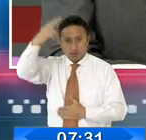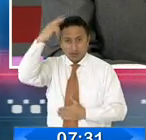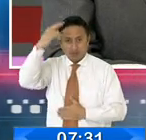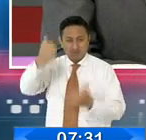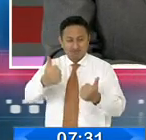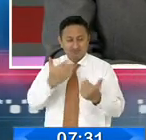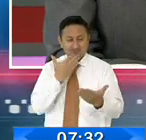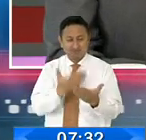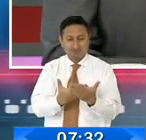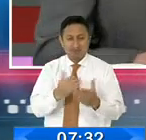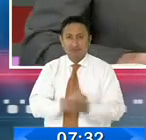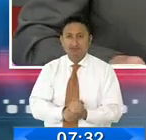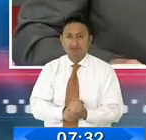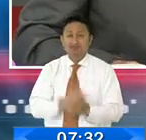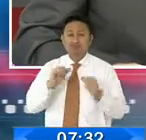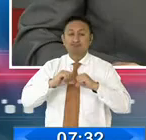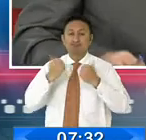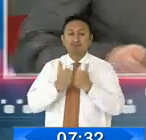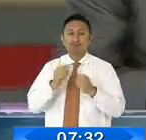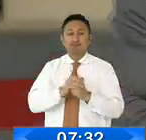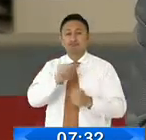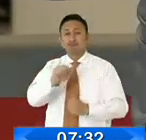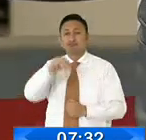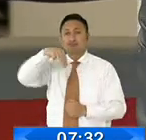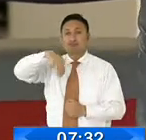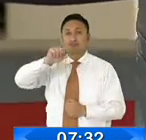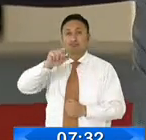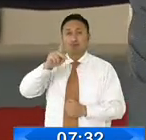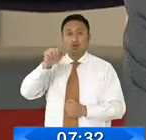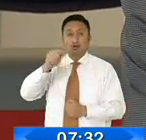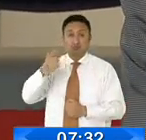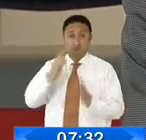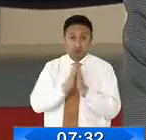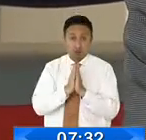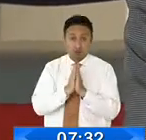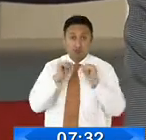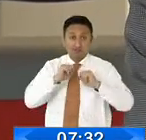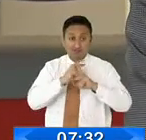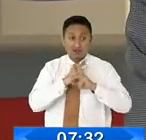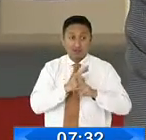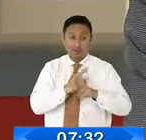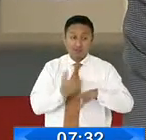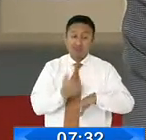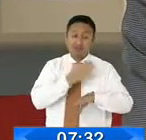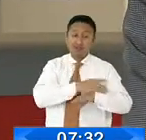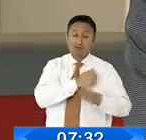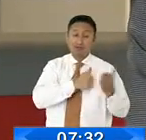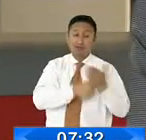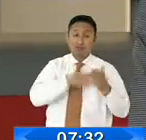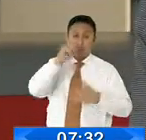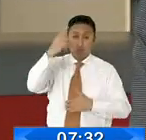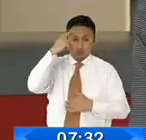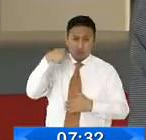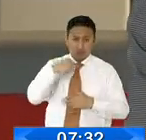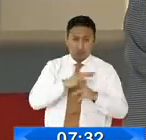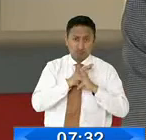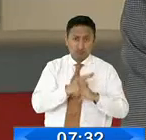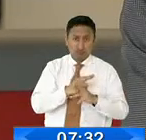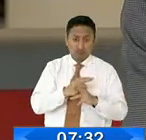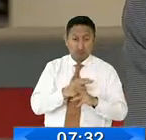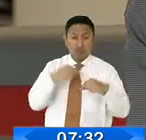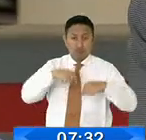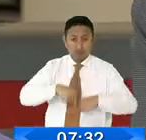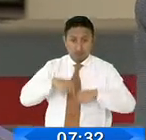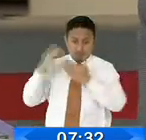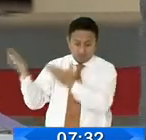servirle. Amable, la asambleísta Amapola Naranjo solicitó una réplica de las palabras de la ministra María Pablo Romo y nosotros